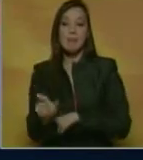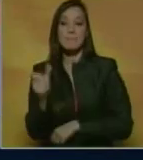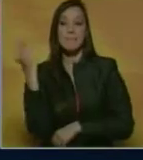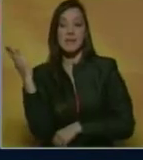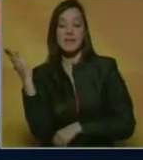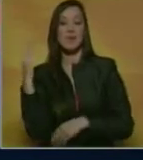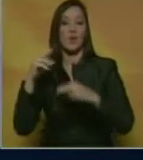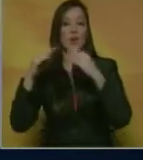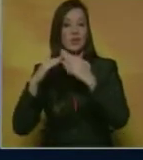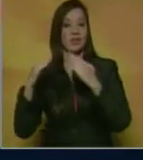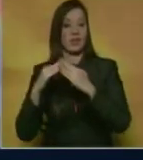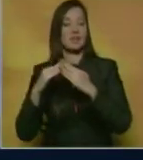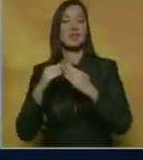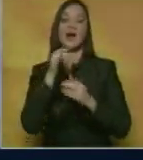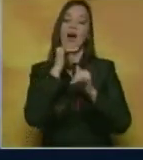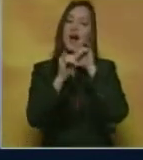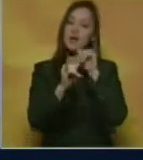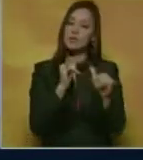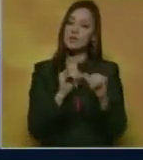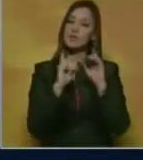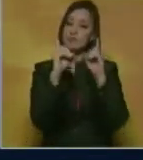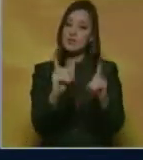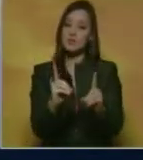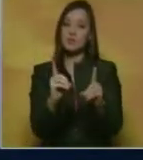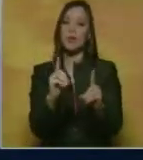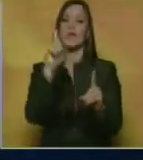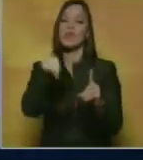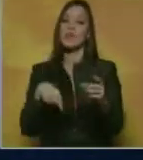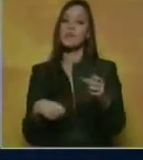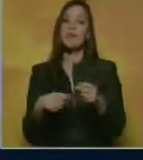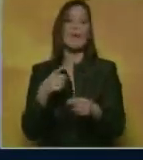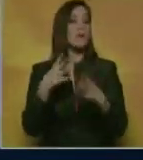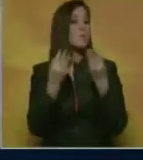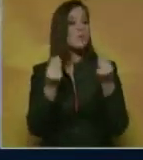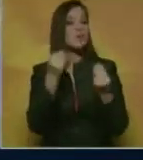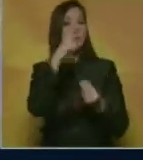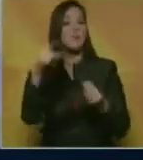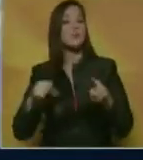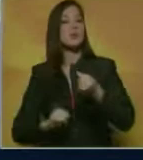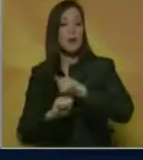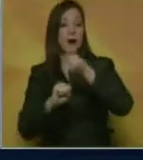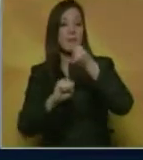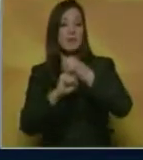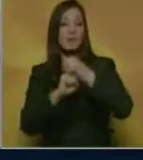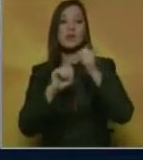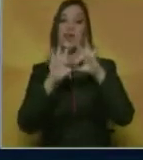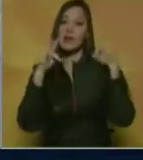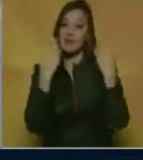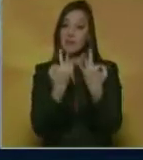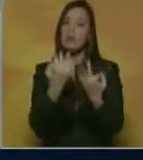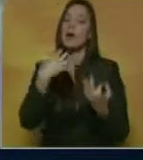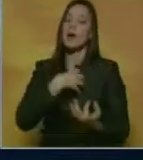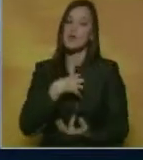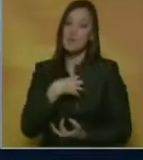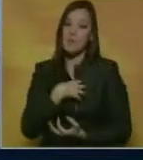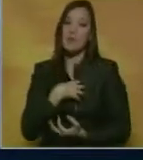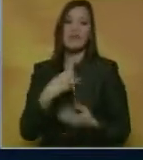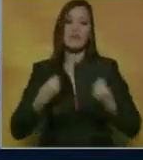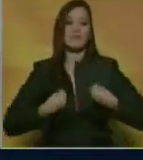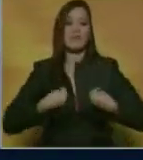Vivienda Manuel Quevedo anunció esta medida cuenta con el apoyo popular y jurídico para que las familias puedan tener acceso a la ciudad.